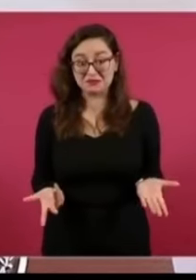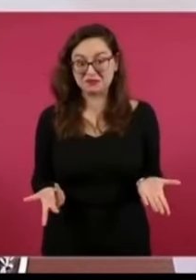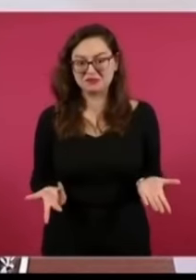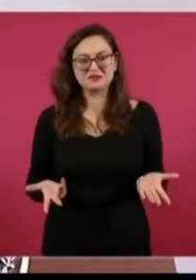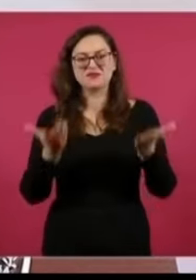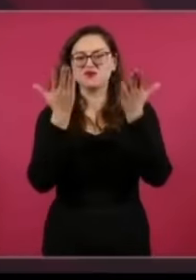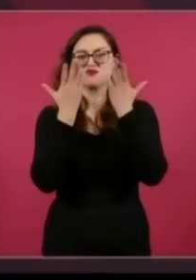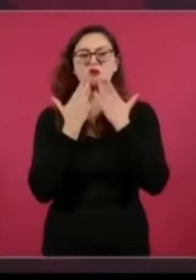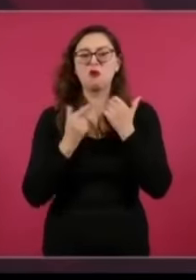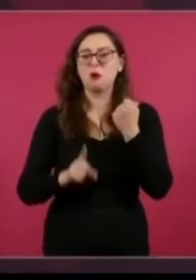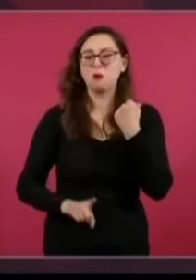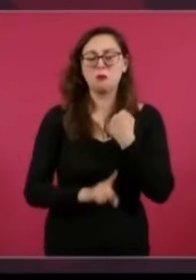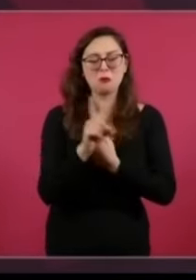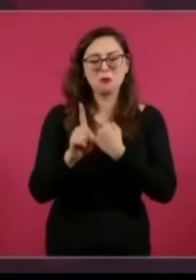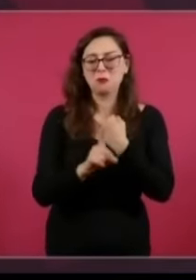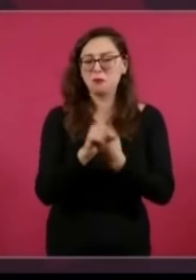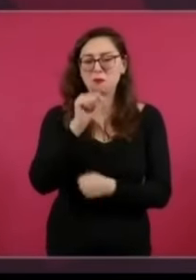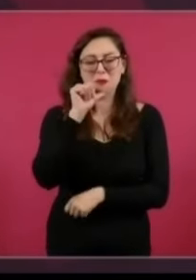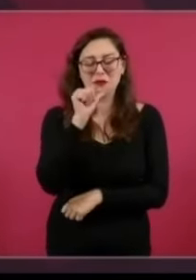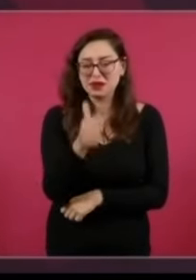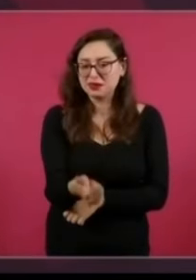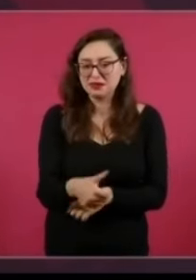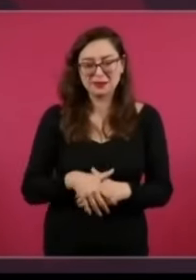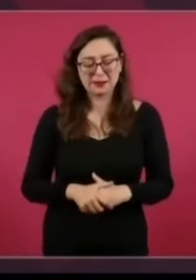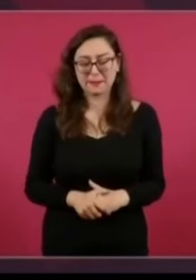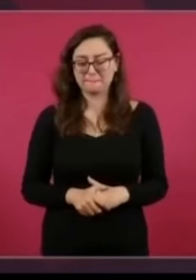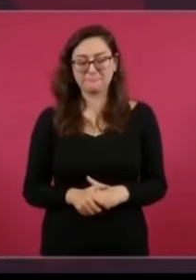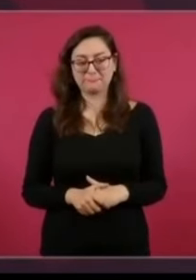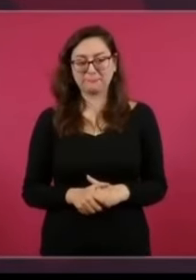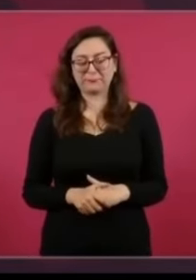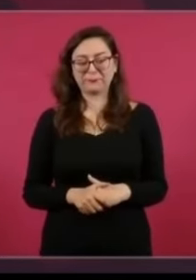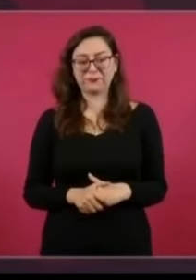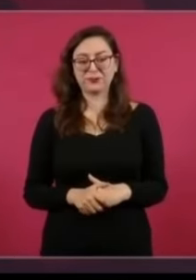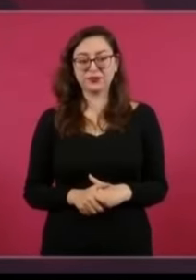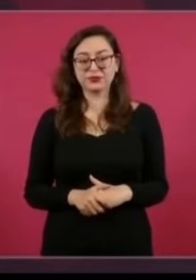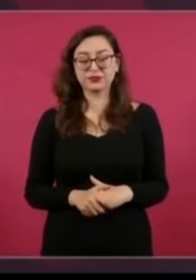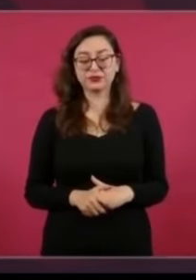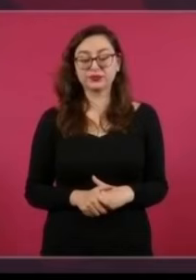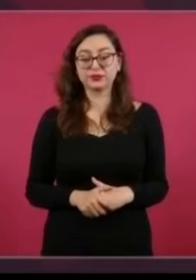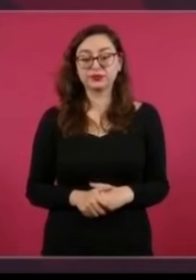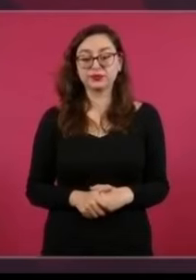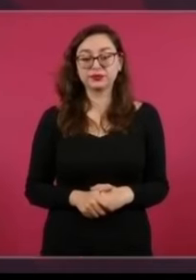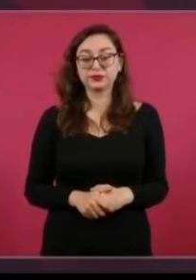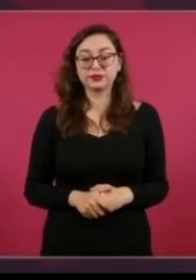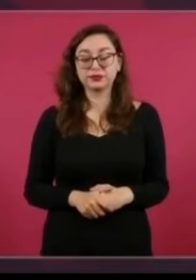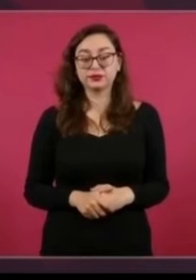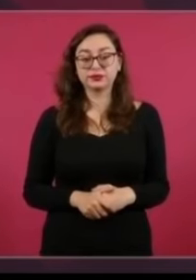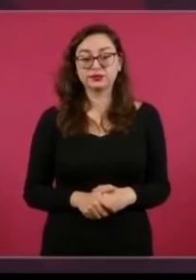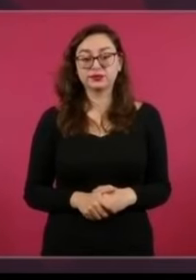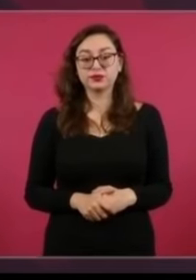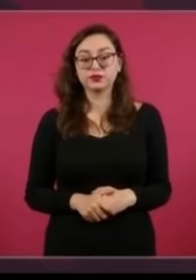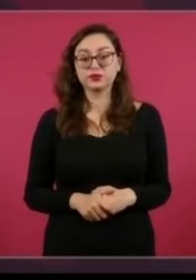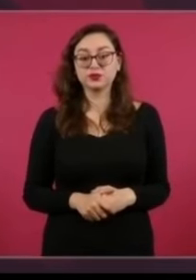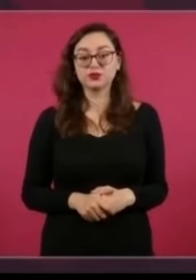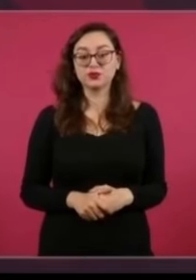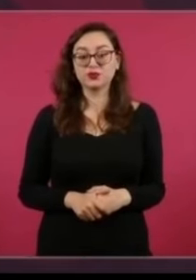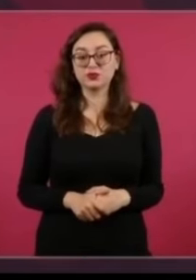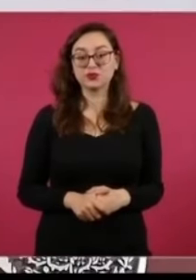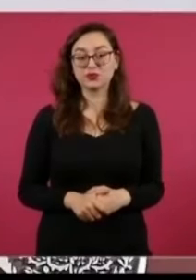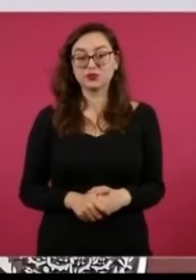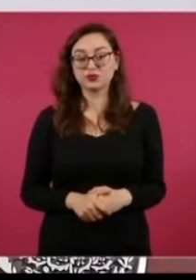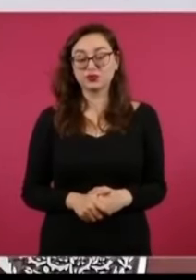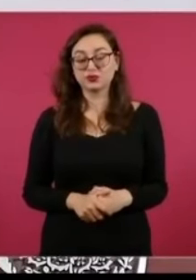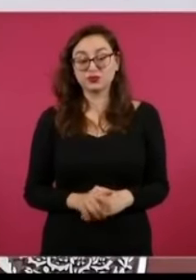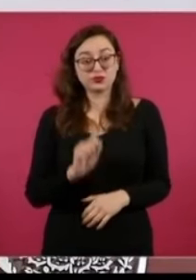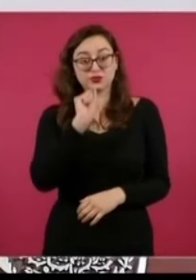Divulgar la información fiscal de los contribuyentes, como hizo el día de hoy, Pepe, no solamente es un abuso de